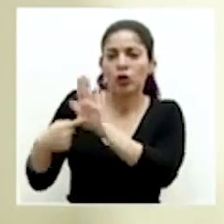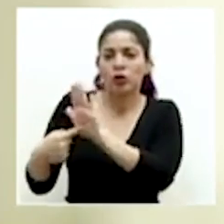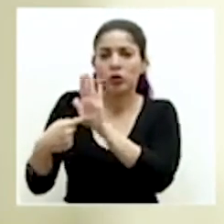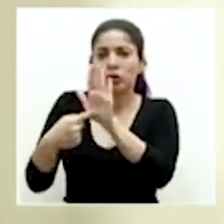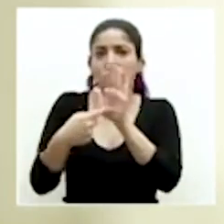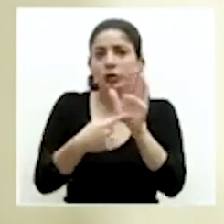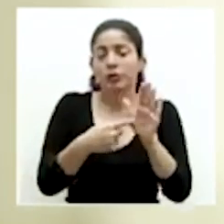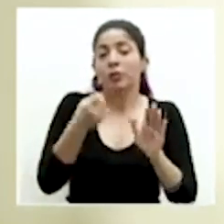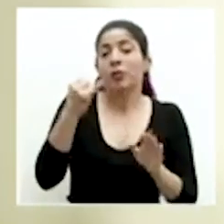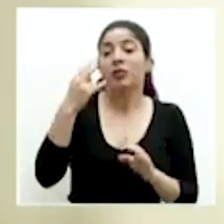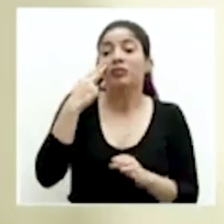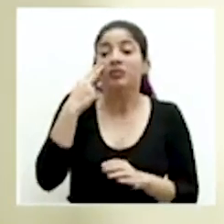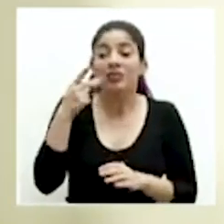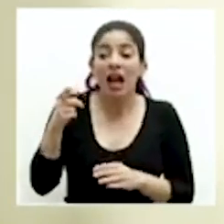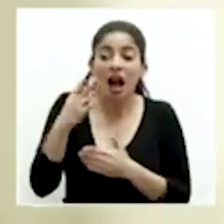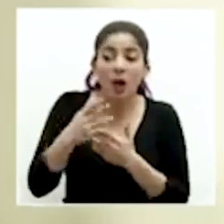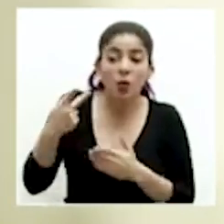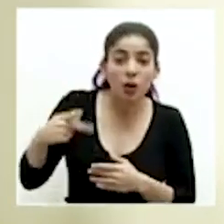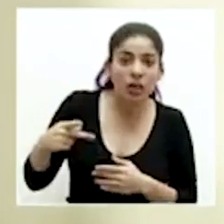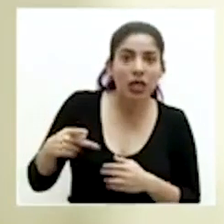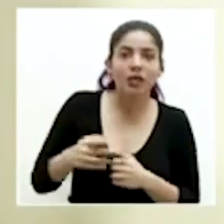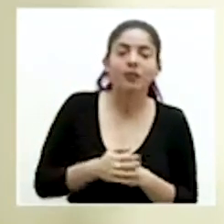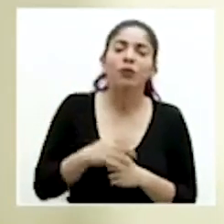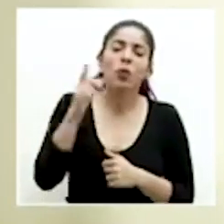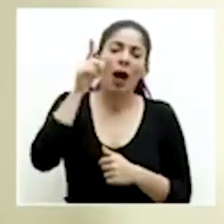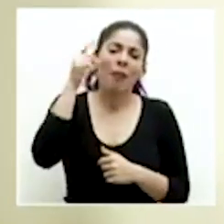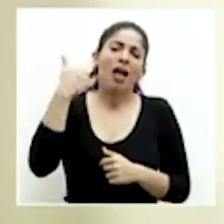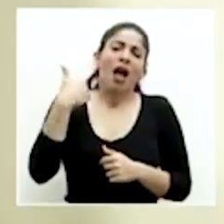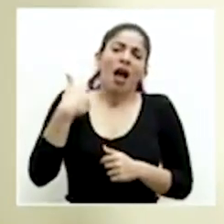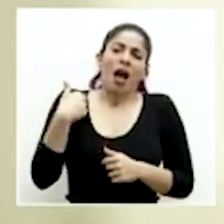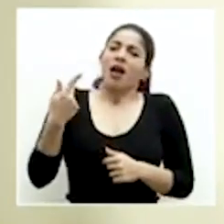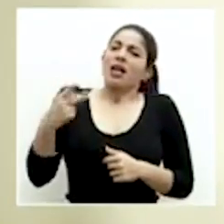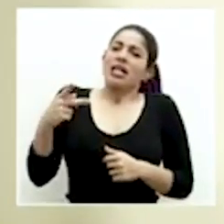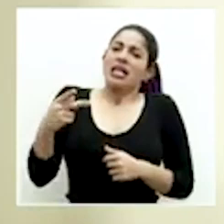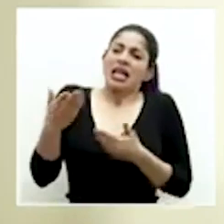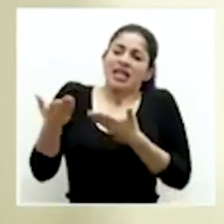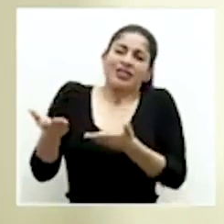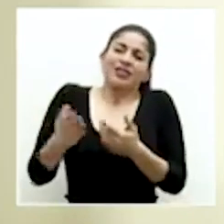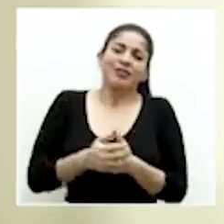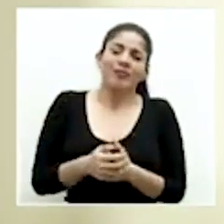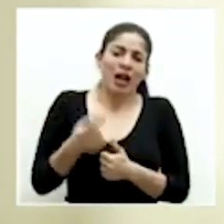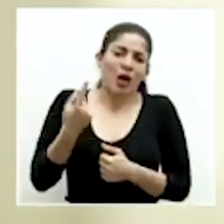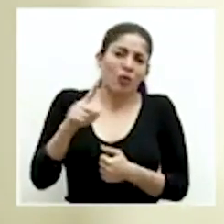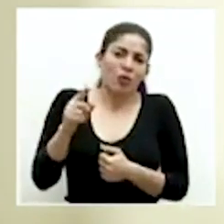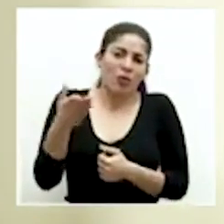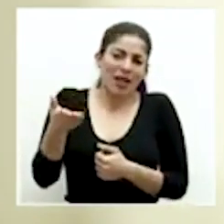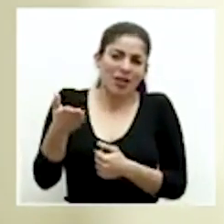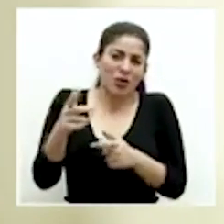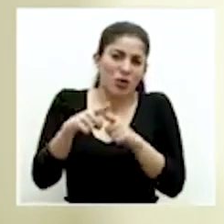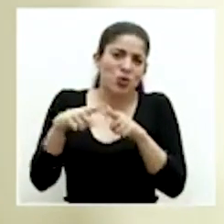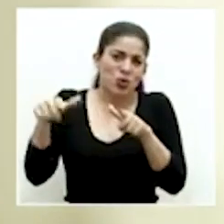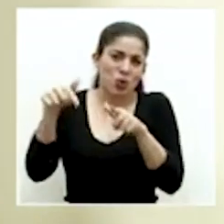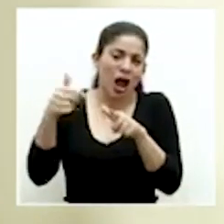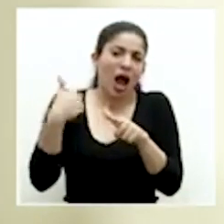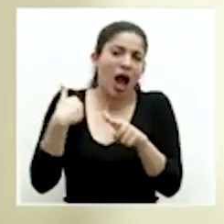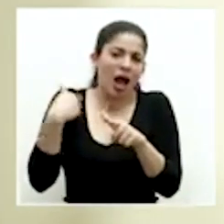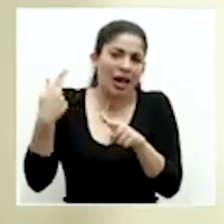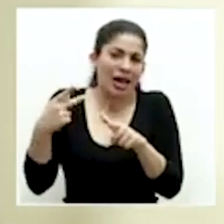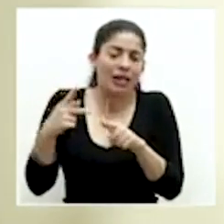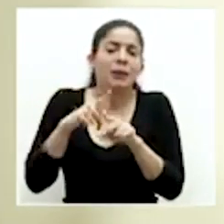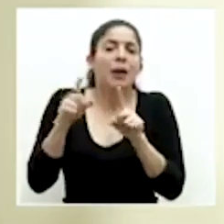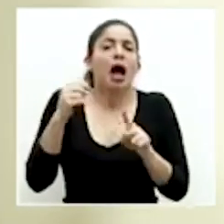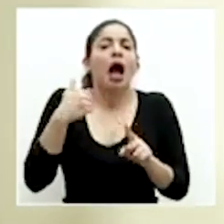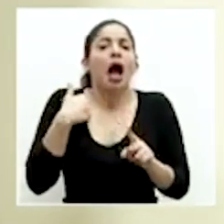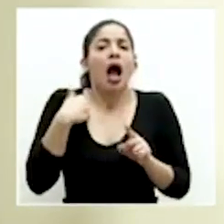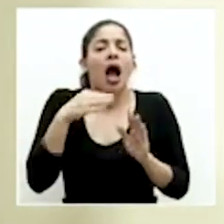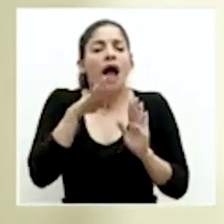de que se valoren diferentes riesgos obviamente hay un riesgo ya por defecto que se da en esas localidades pero si existen